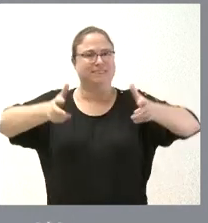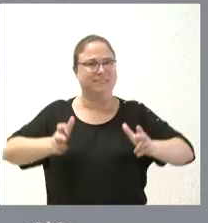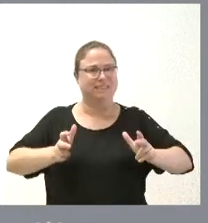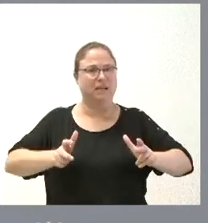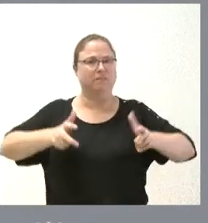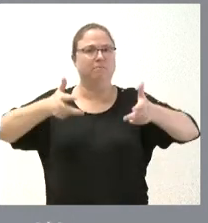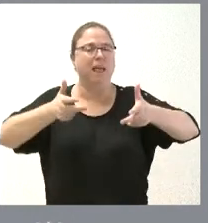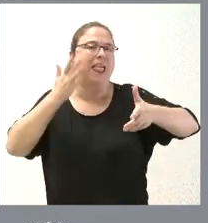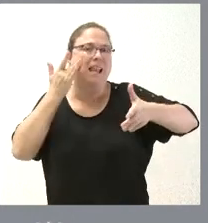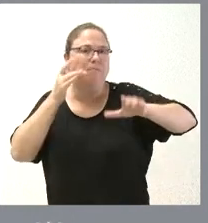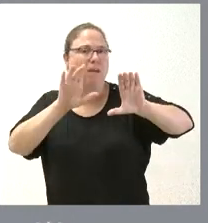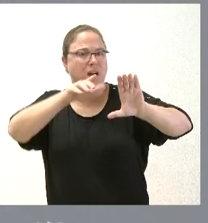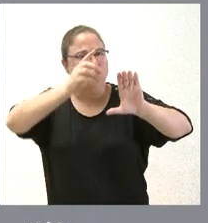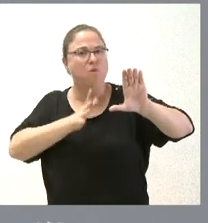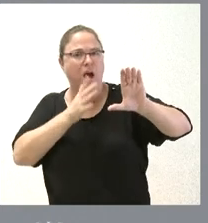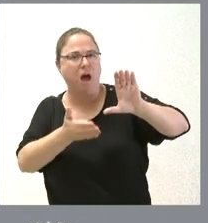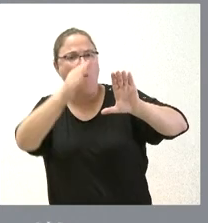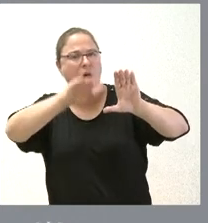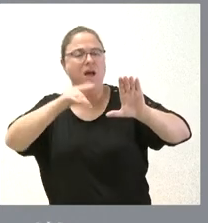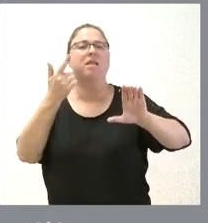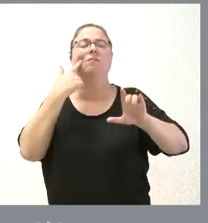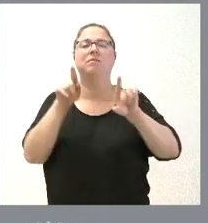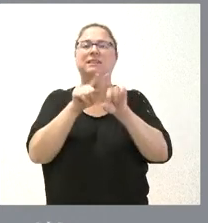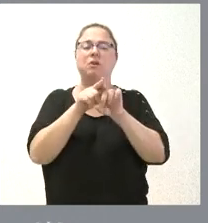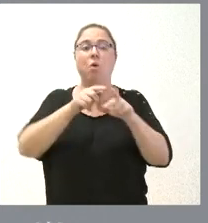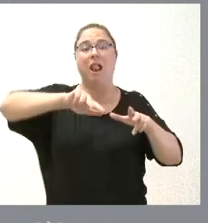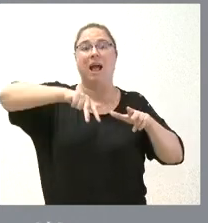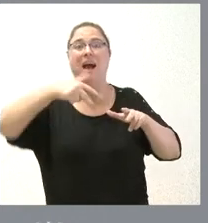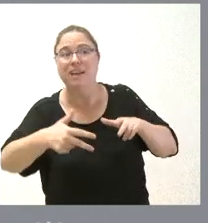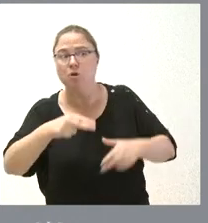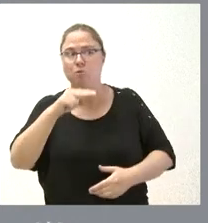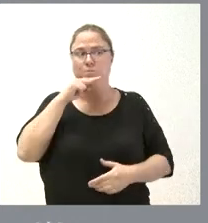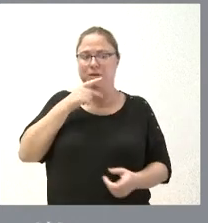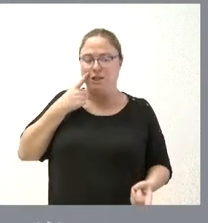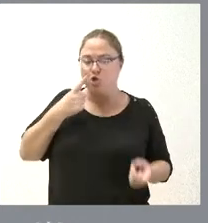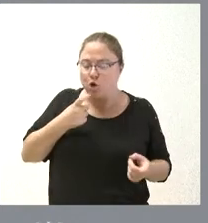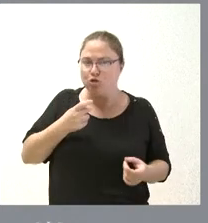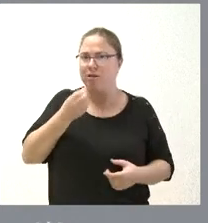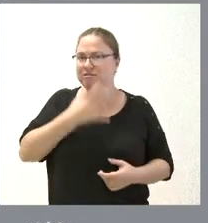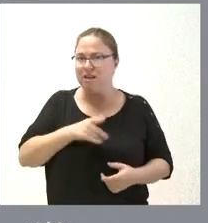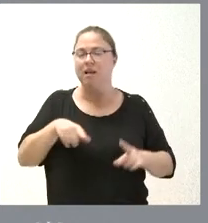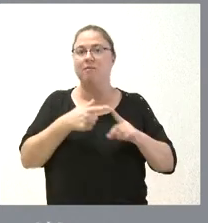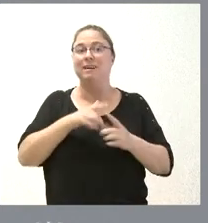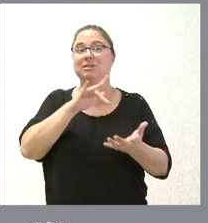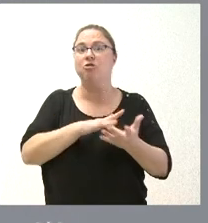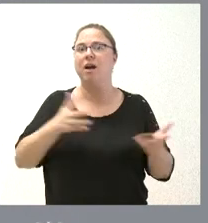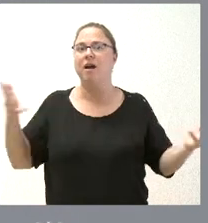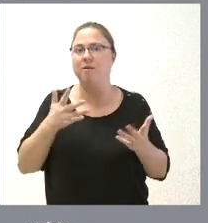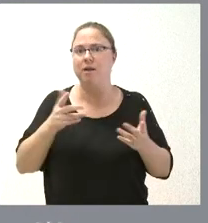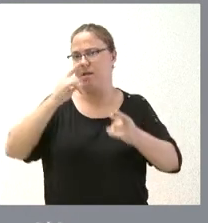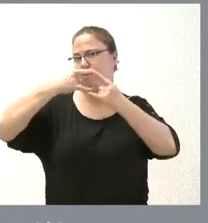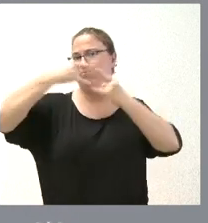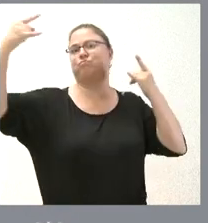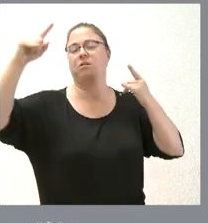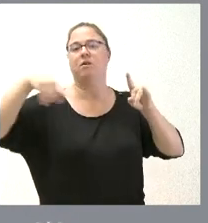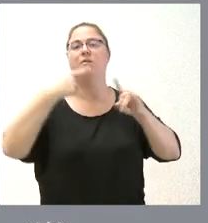levantarse, vigilan las caídas, monitorizan las señales fisiológicas, pueden conectarse con los servicios de emergencia o sociales y atienden